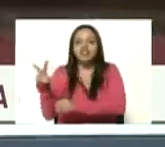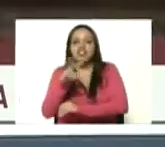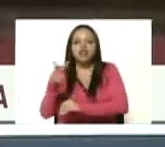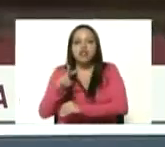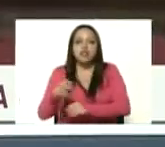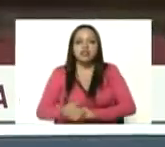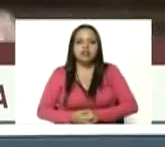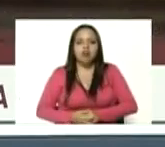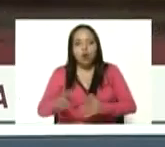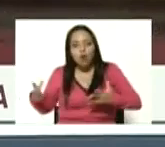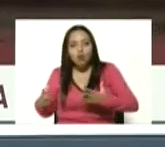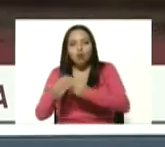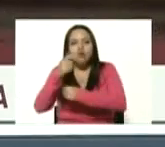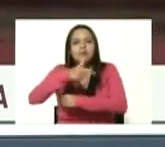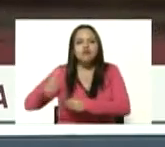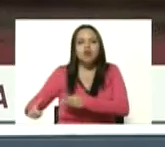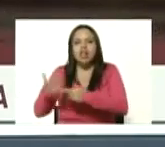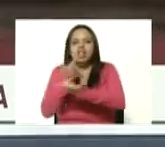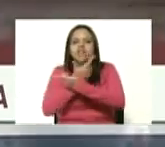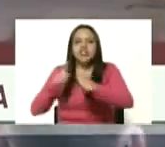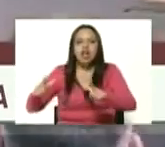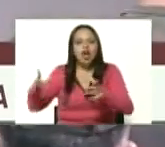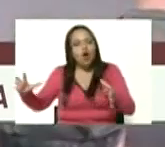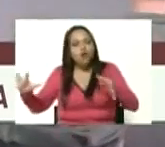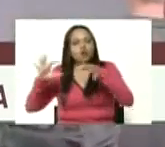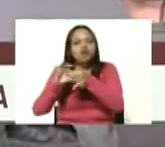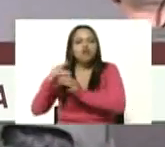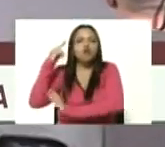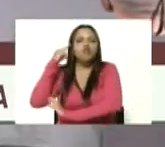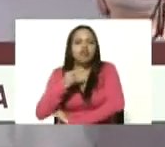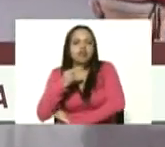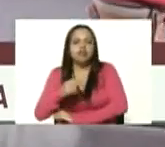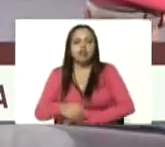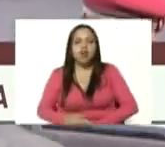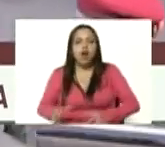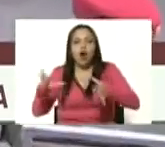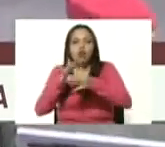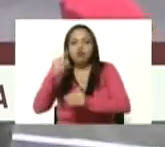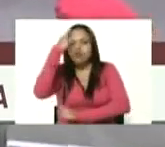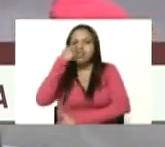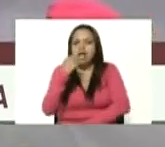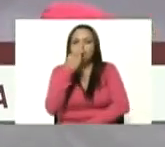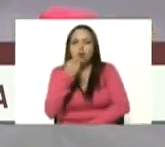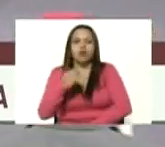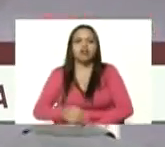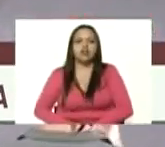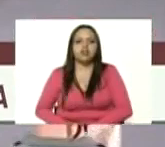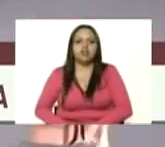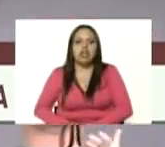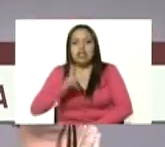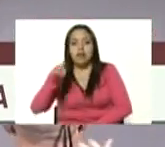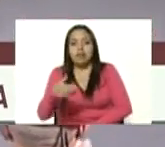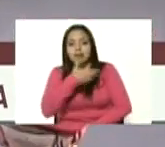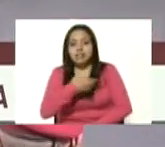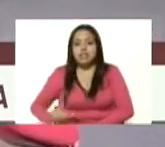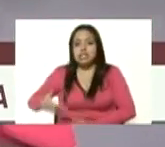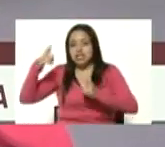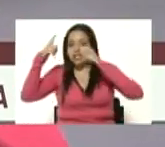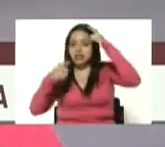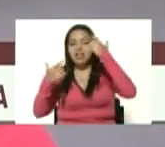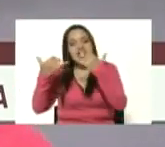sus libertadores con su Bolívar con su Ezequiel Zamora con nuestro comandante Chávez y ahora